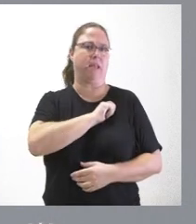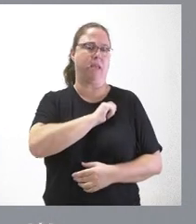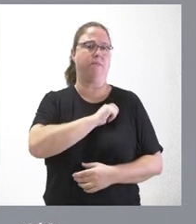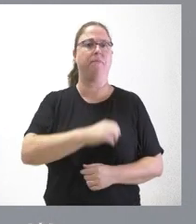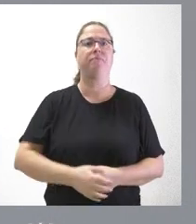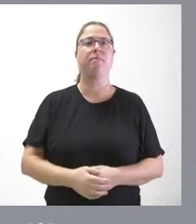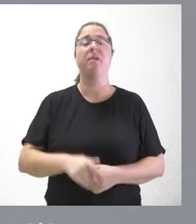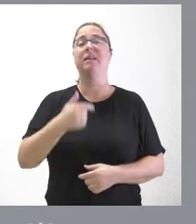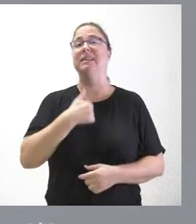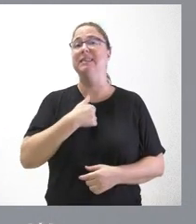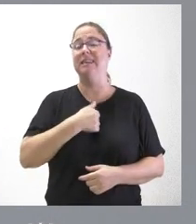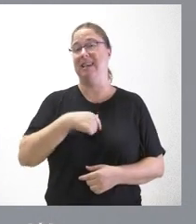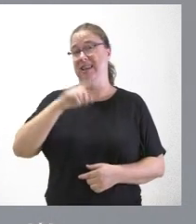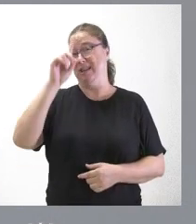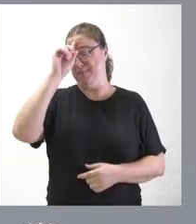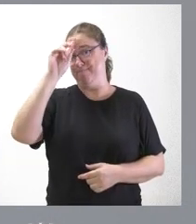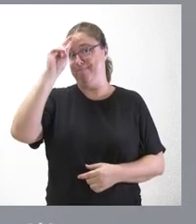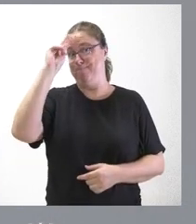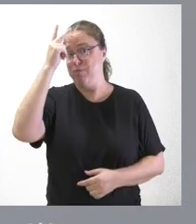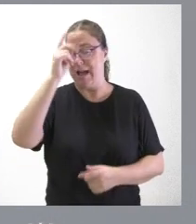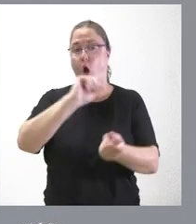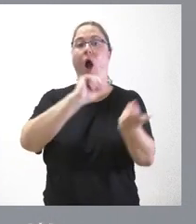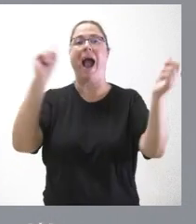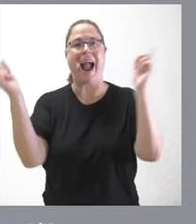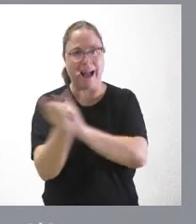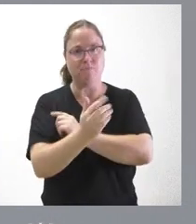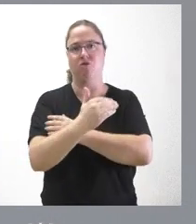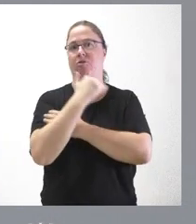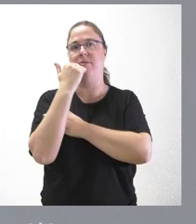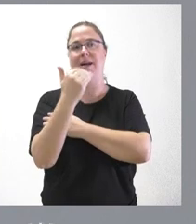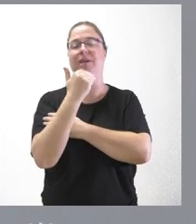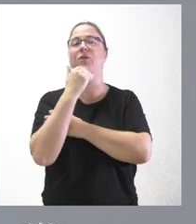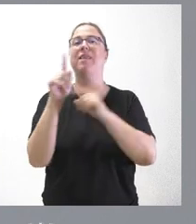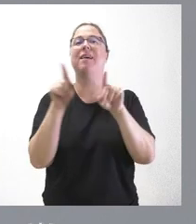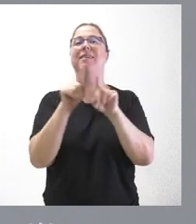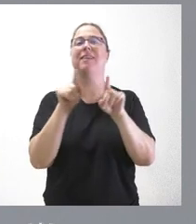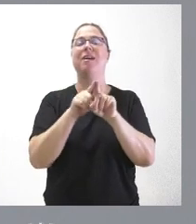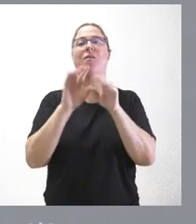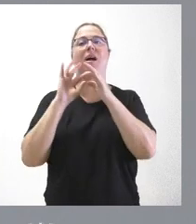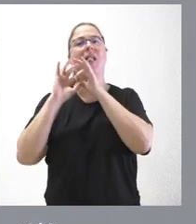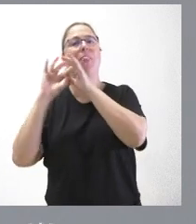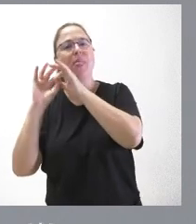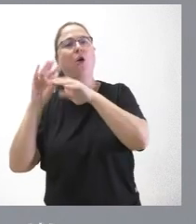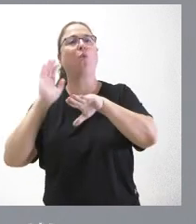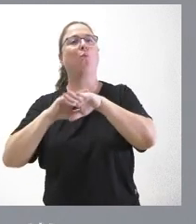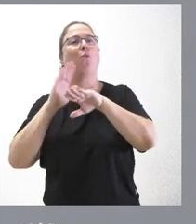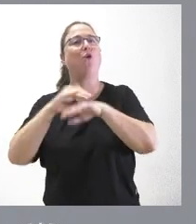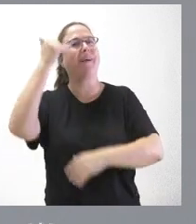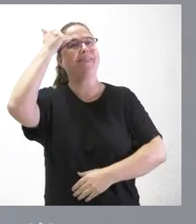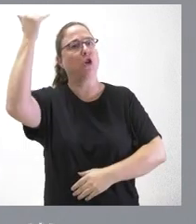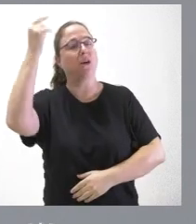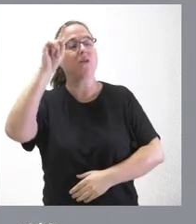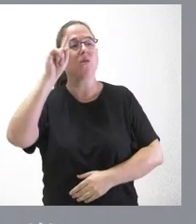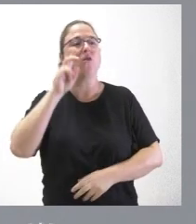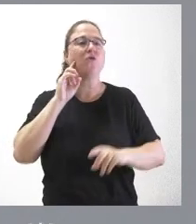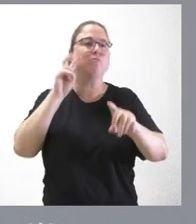cambio que se establezca no debe de perder de vista que no tienen que ser cambios basados en la ideología, sino cambios basados en la